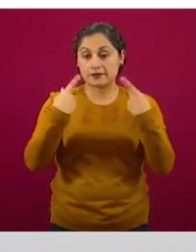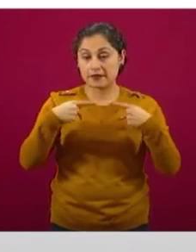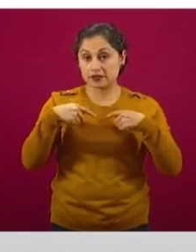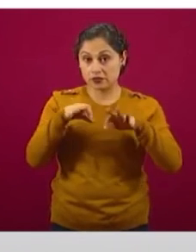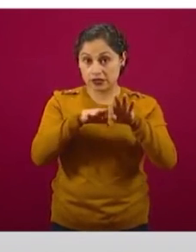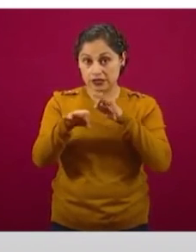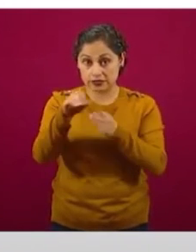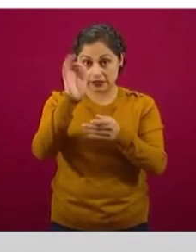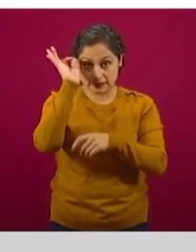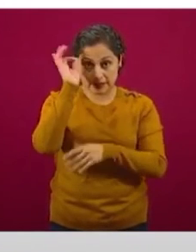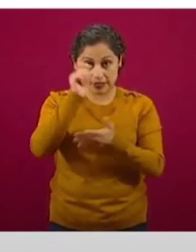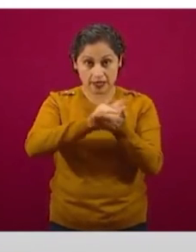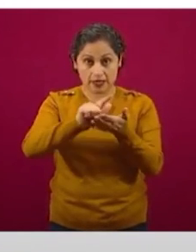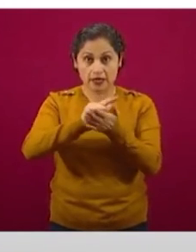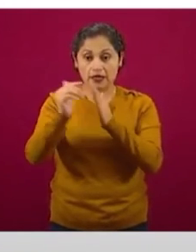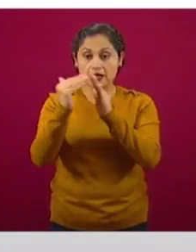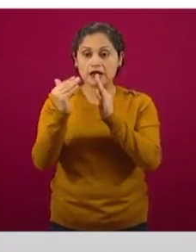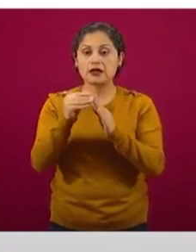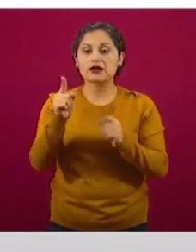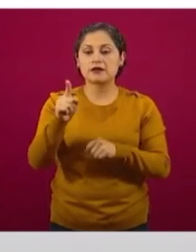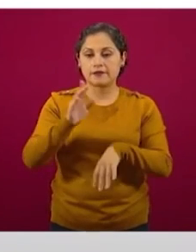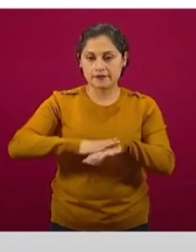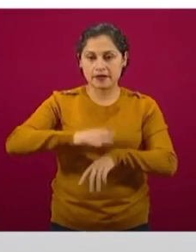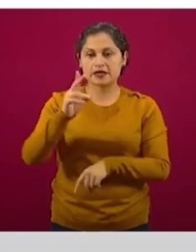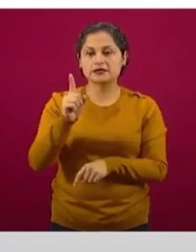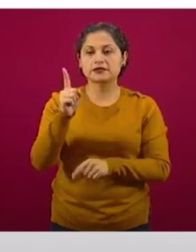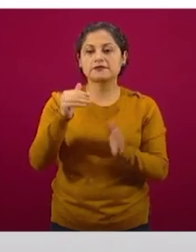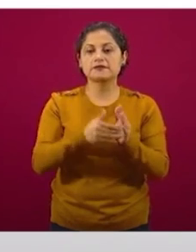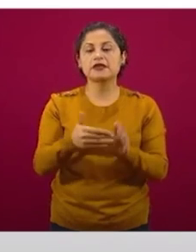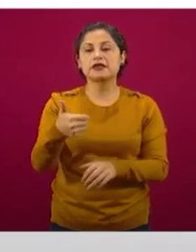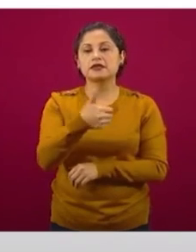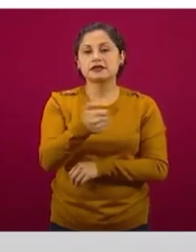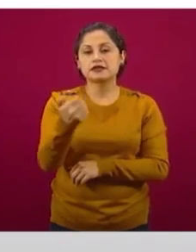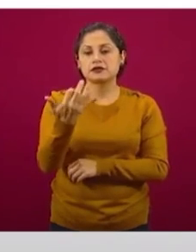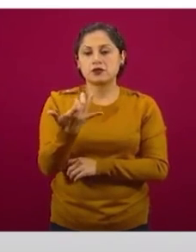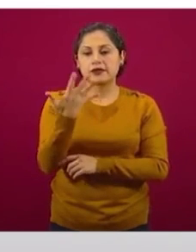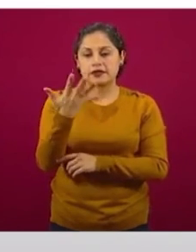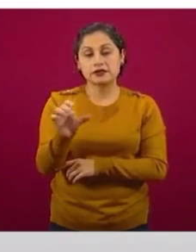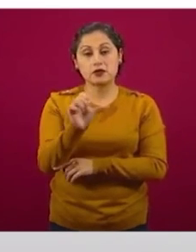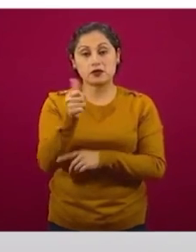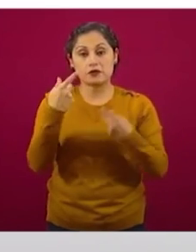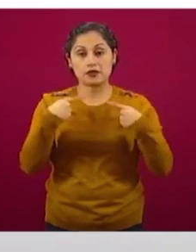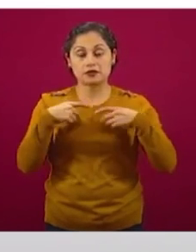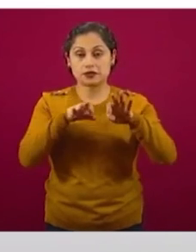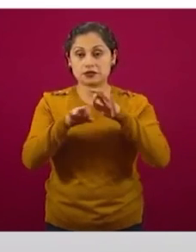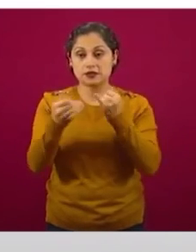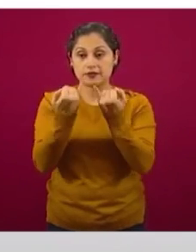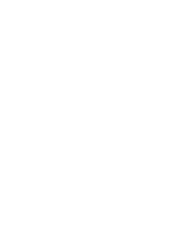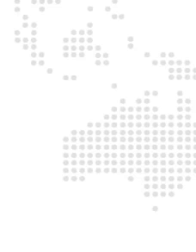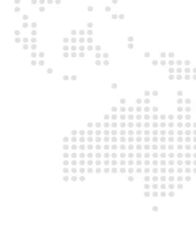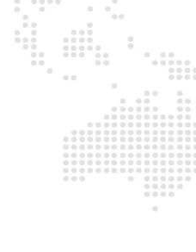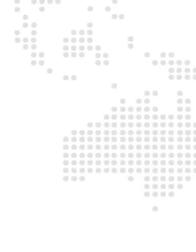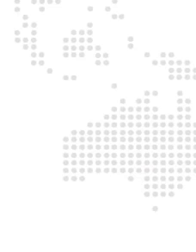mayor número, mil 655 y personas trabajadoras independientes, mil 30.